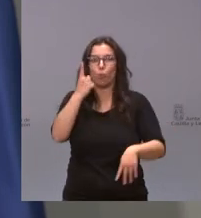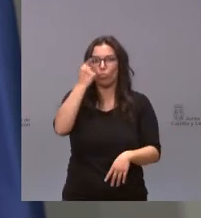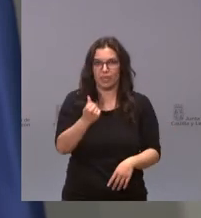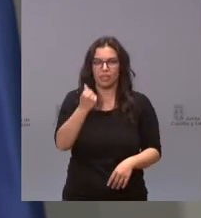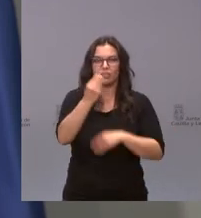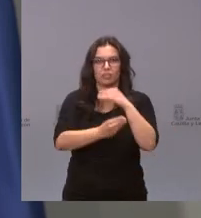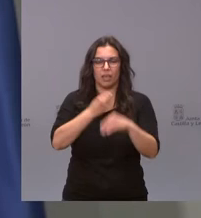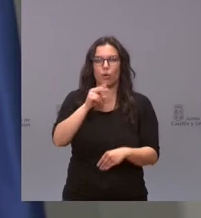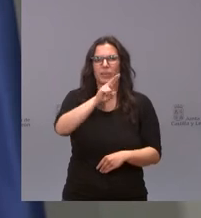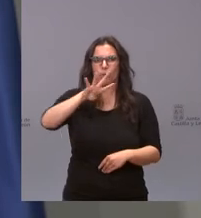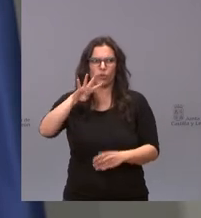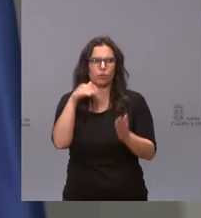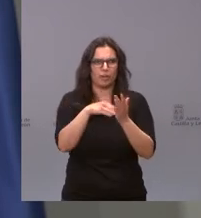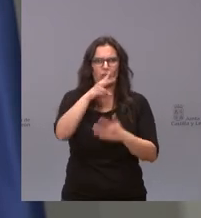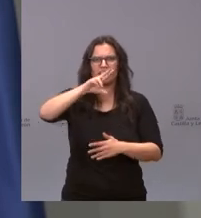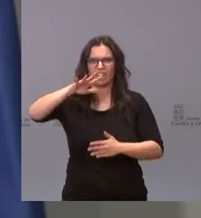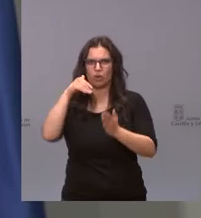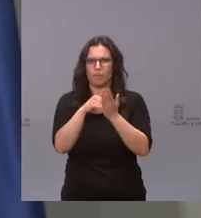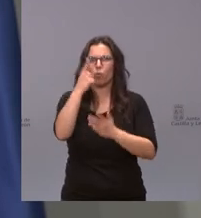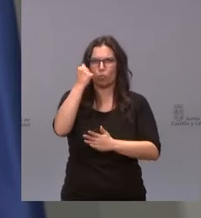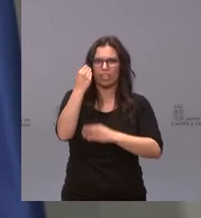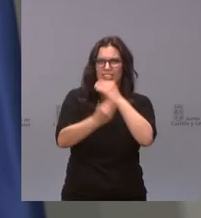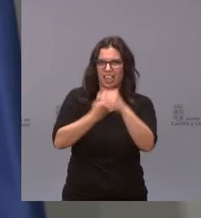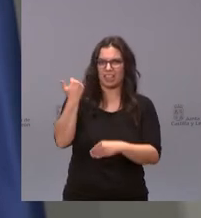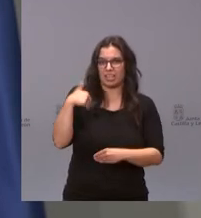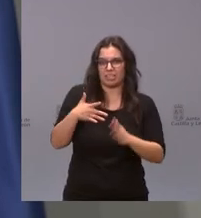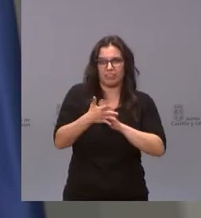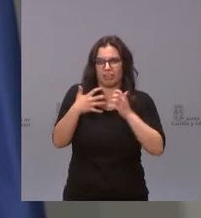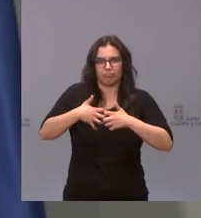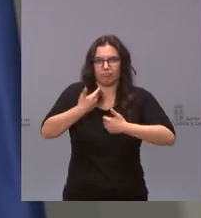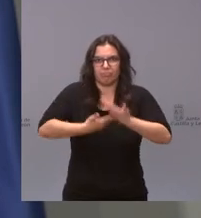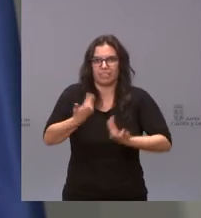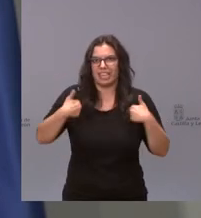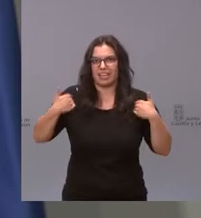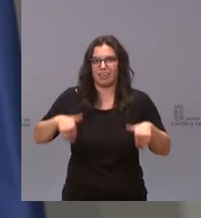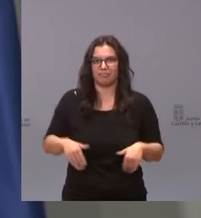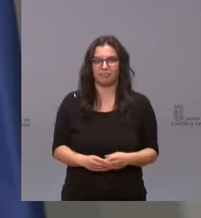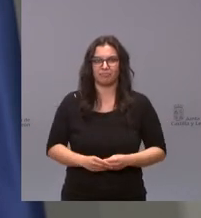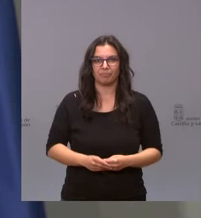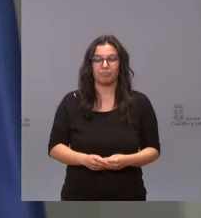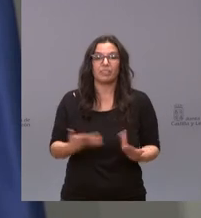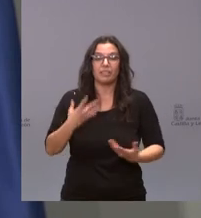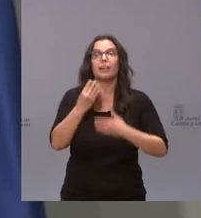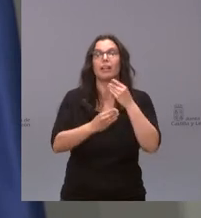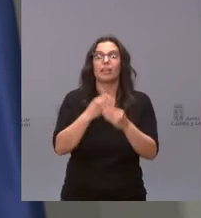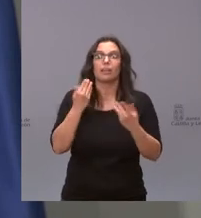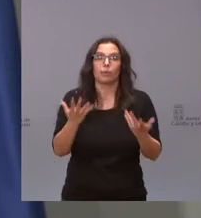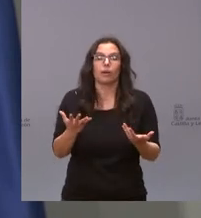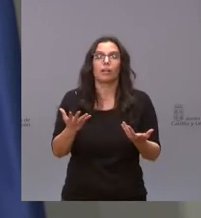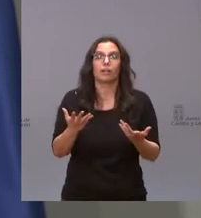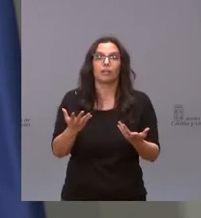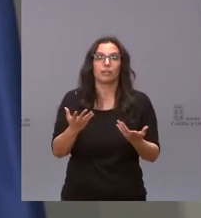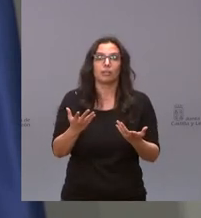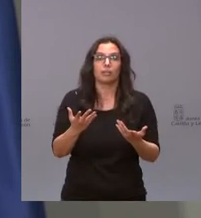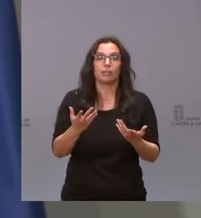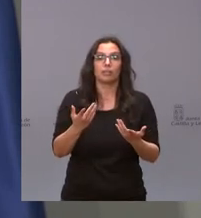24.000 y más de 25.000 por tanto está en marcha lo que vamos a hacer es implementarla aún más